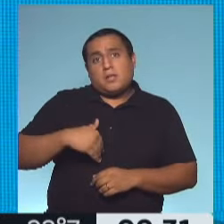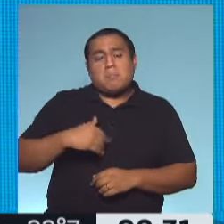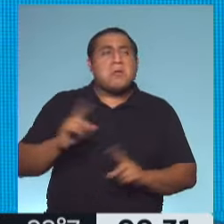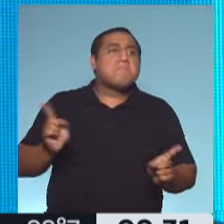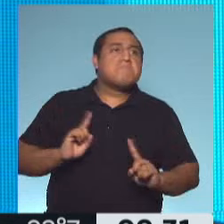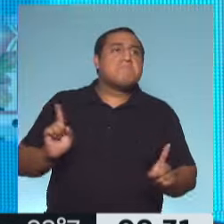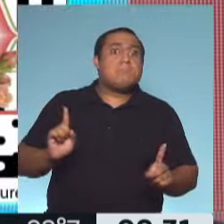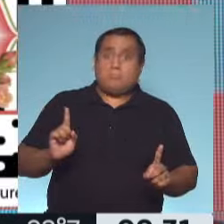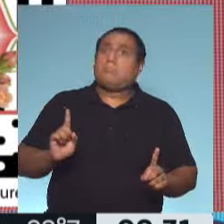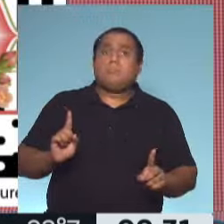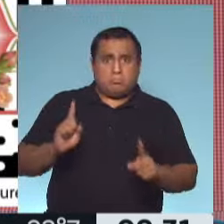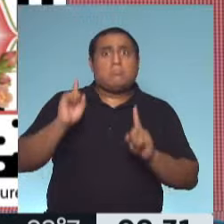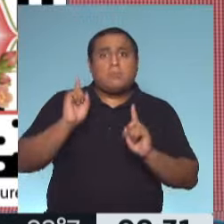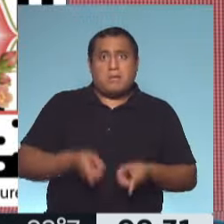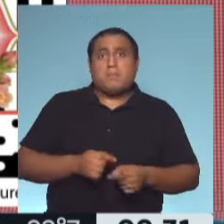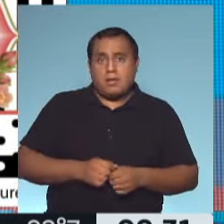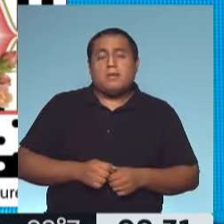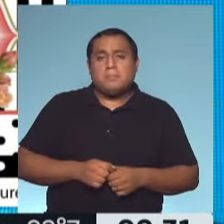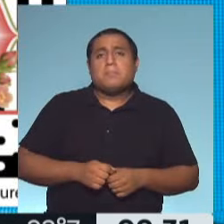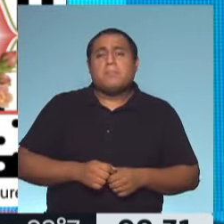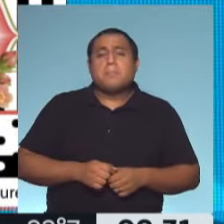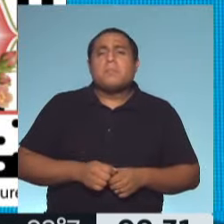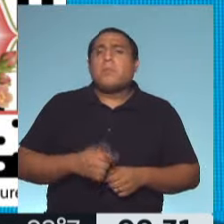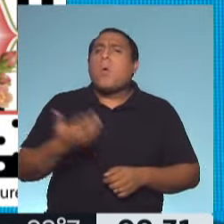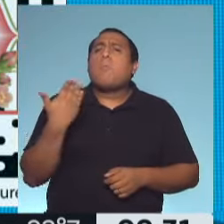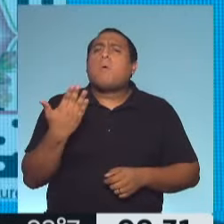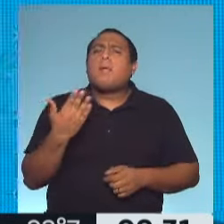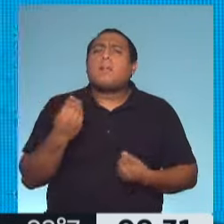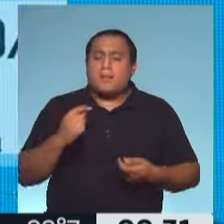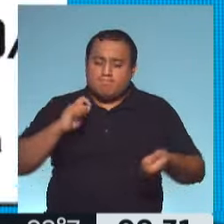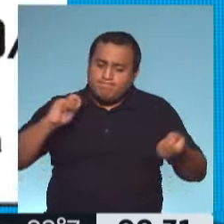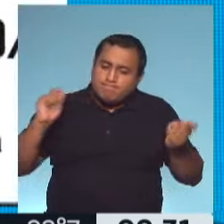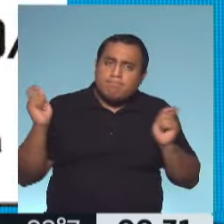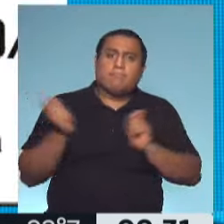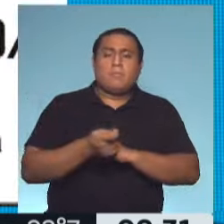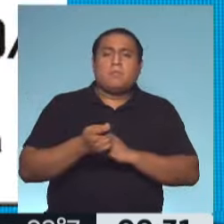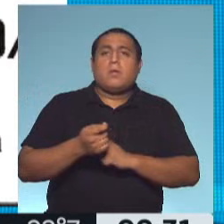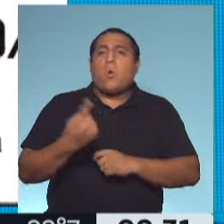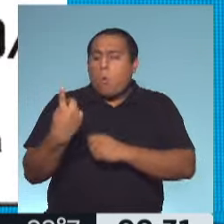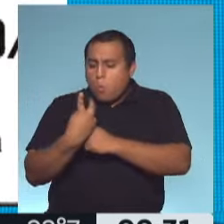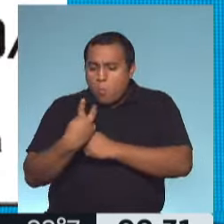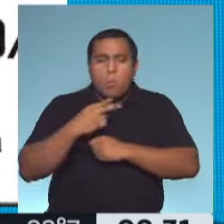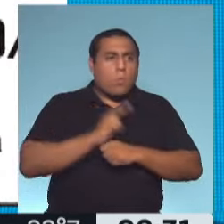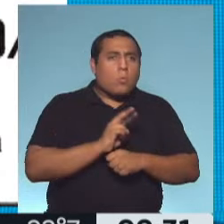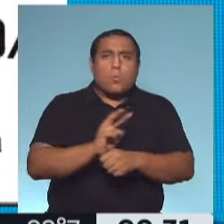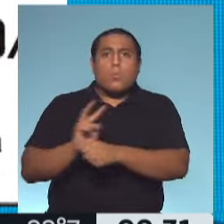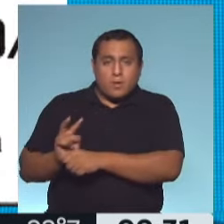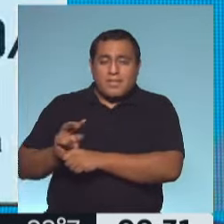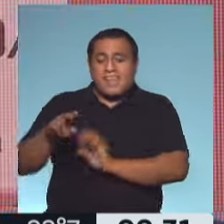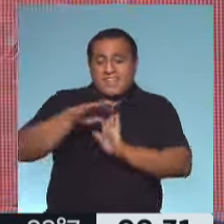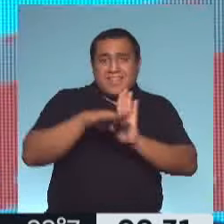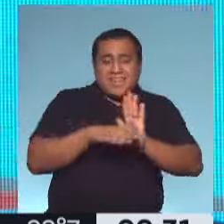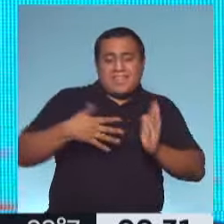va a ser la excepción, no es la excepción. Lo que sí podemos es transformarnos en una excepción si somos cuidadosos, si tomamos las mejores